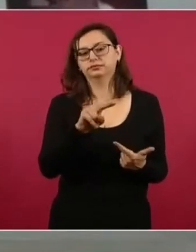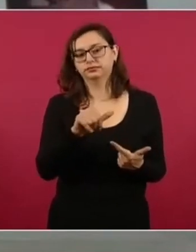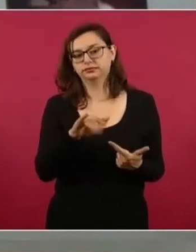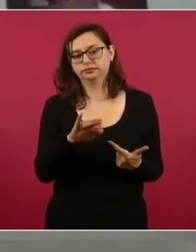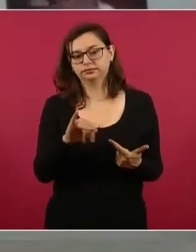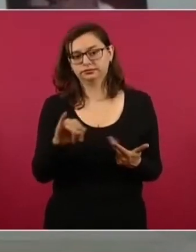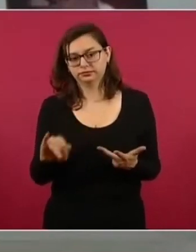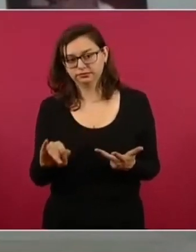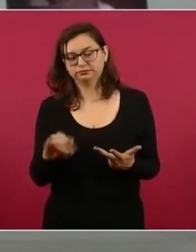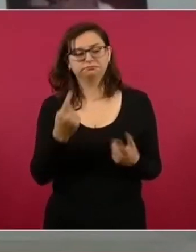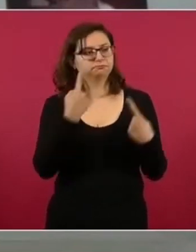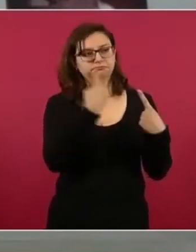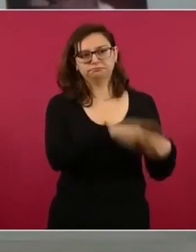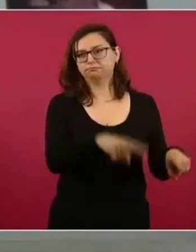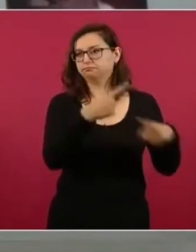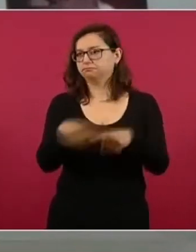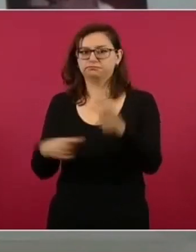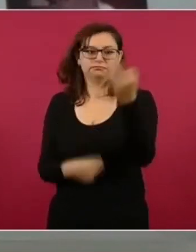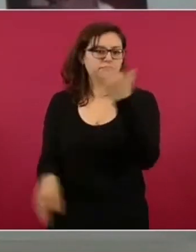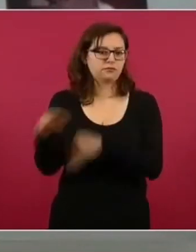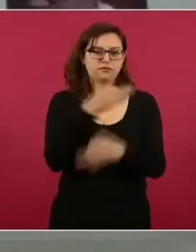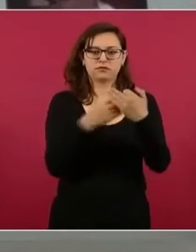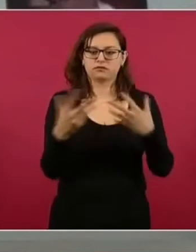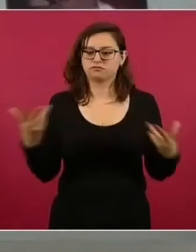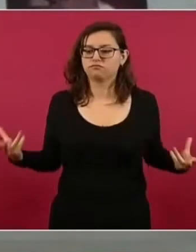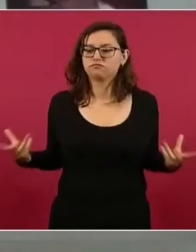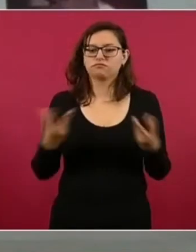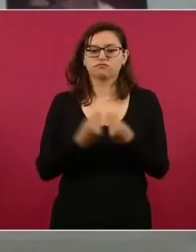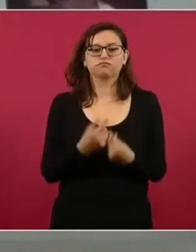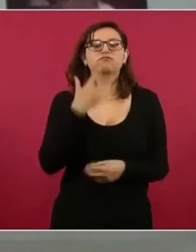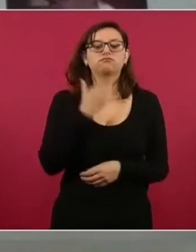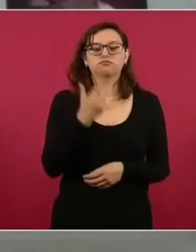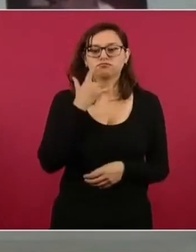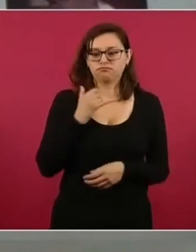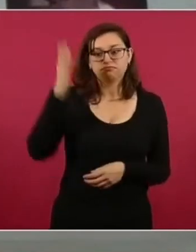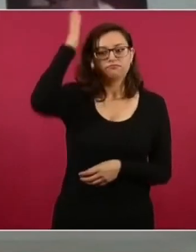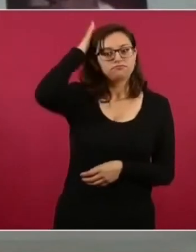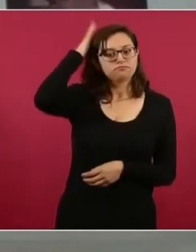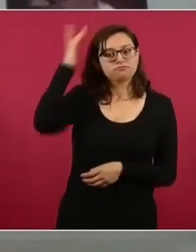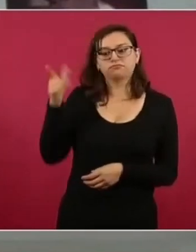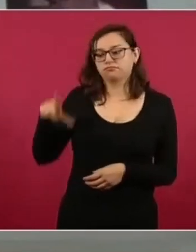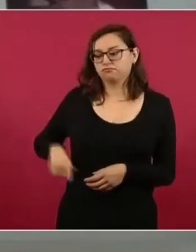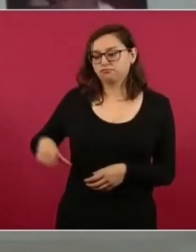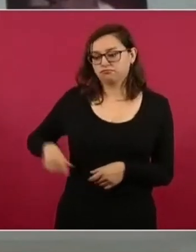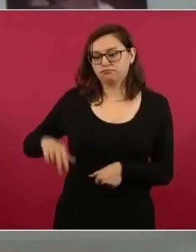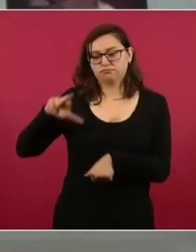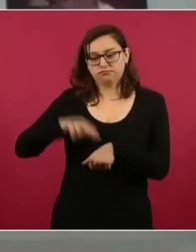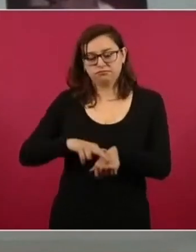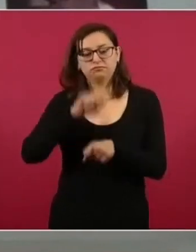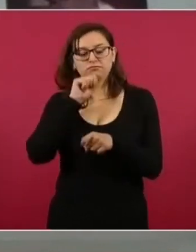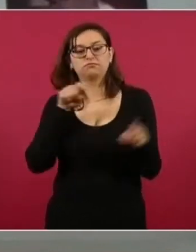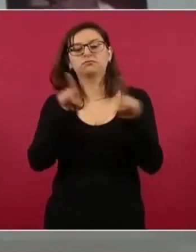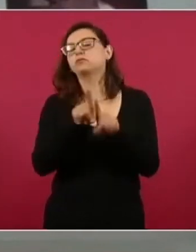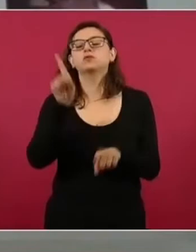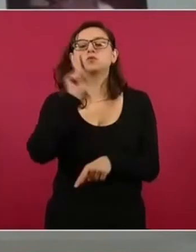aquí coordinados a través de los esfuerzos del gobernador del Estado, de la Coordinadora Nacional de